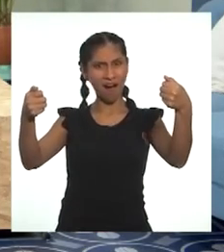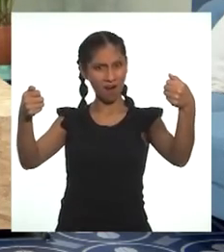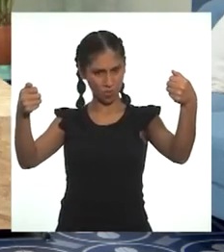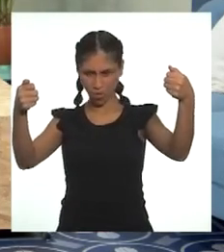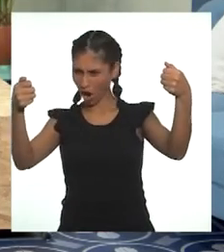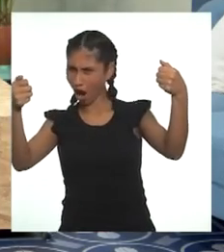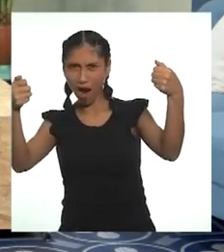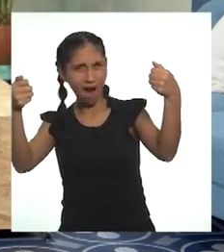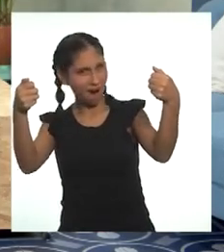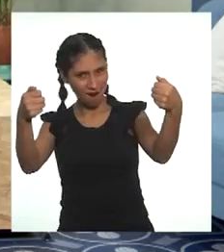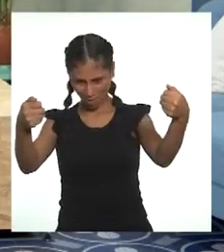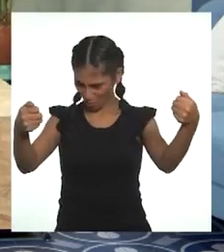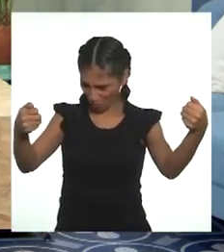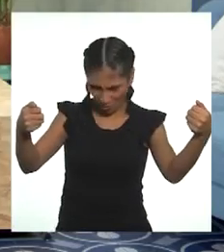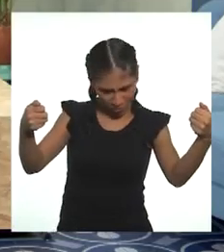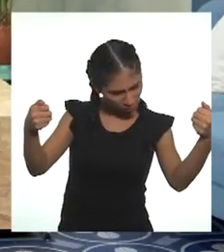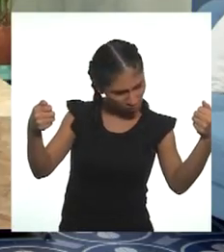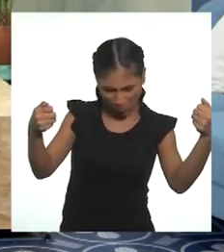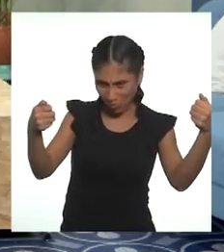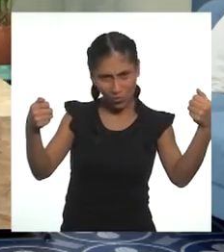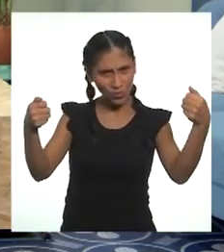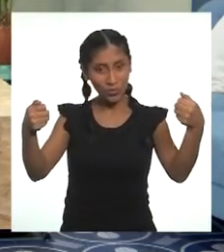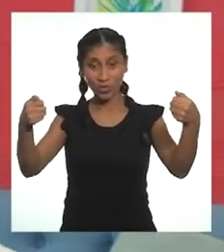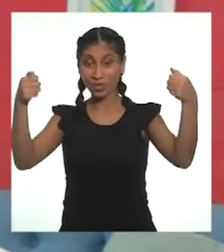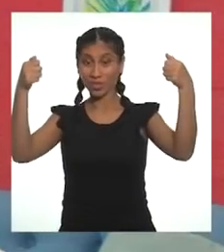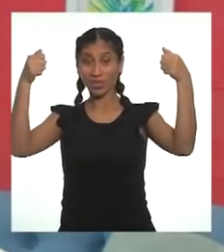¡Oh! ¡Guau!